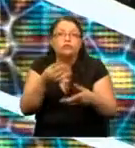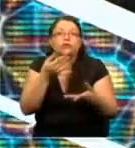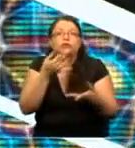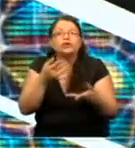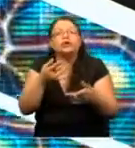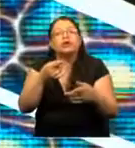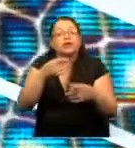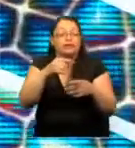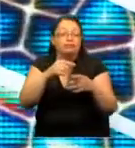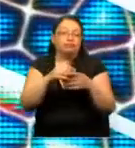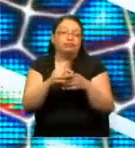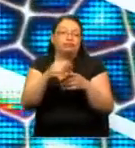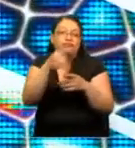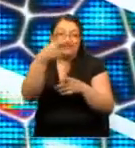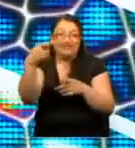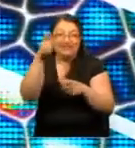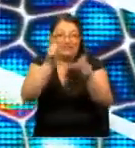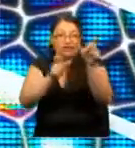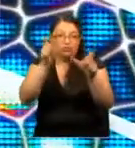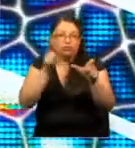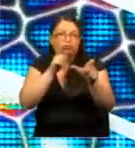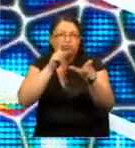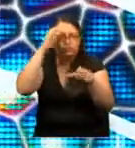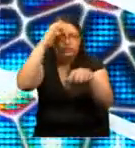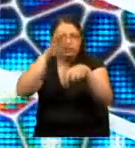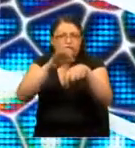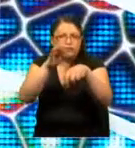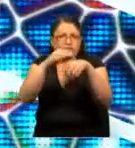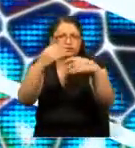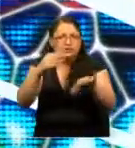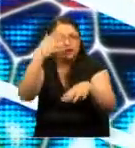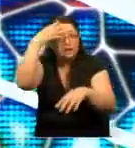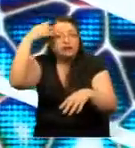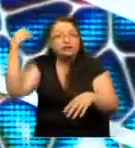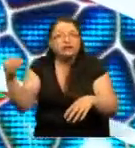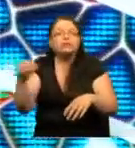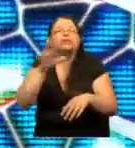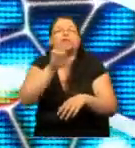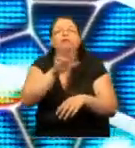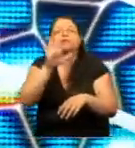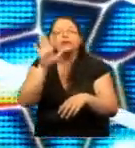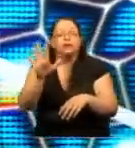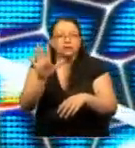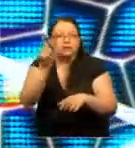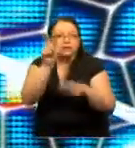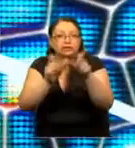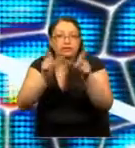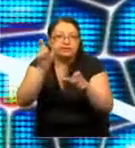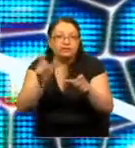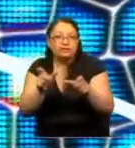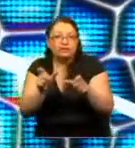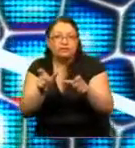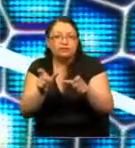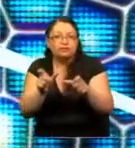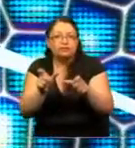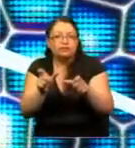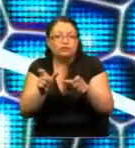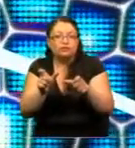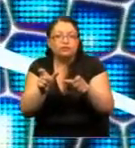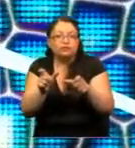cada 100 personas que tienen enfermedad de Alzheimer, 95 personas tienen Alzheimer